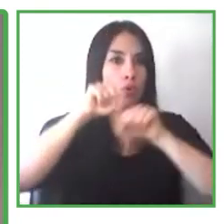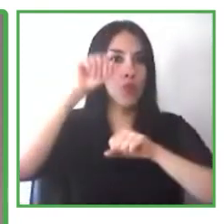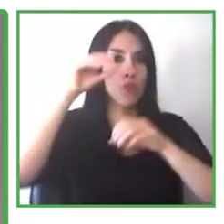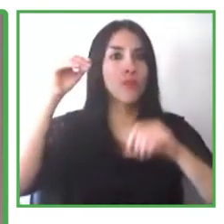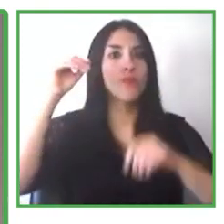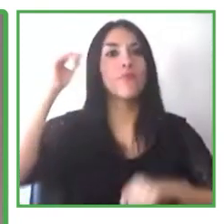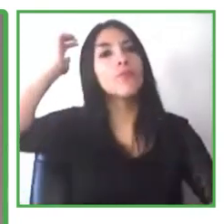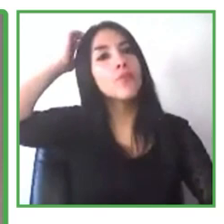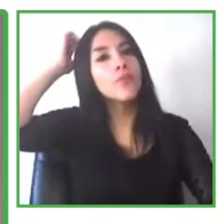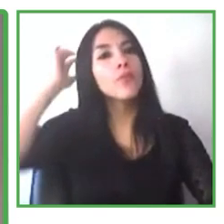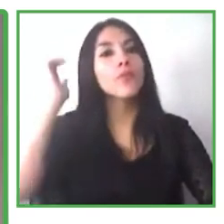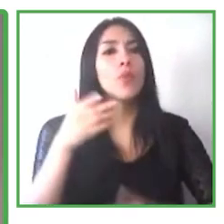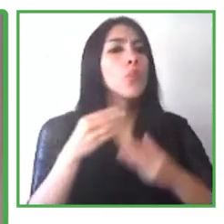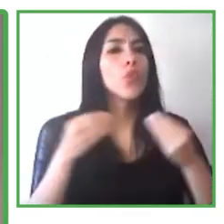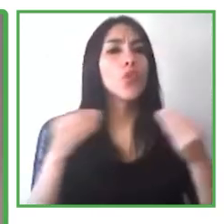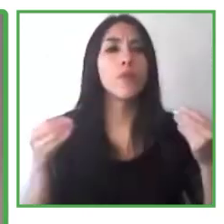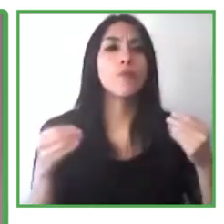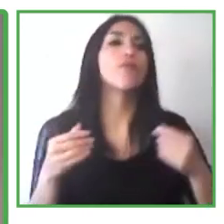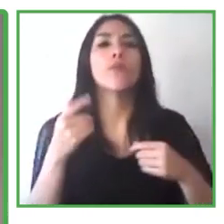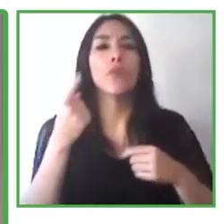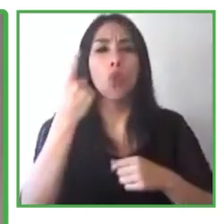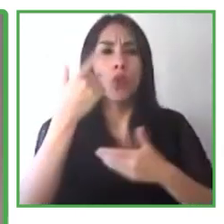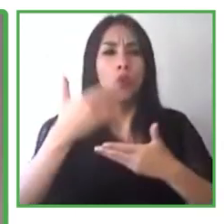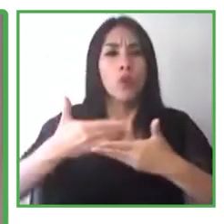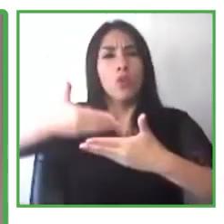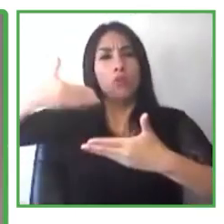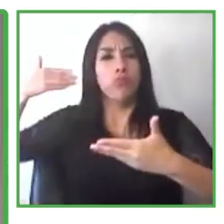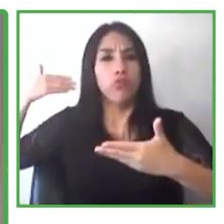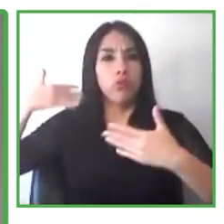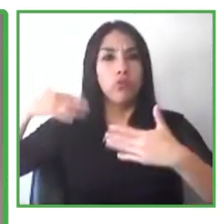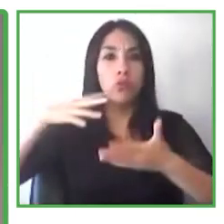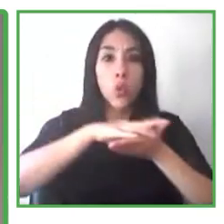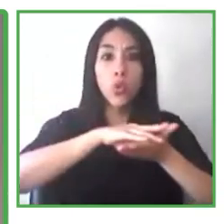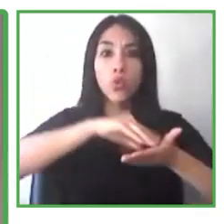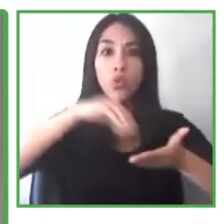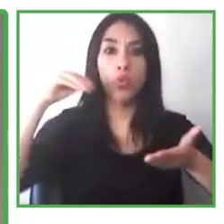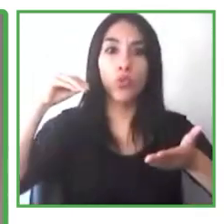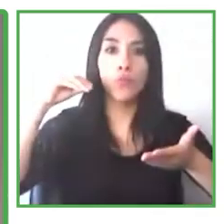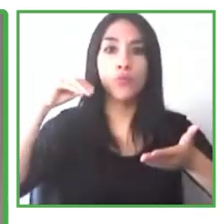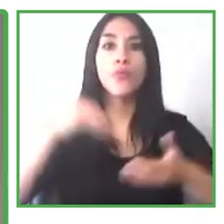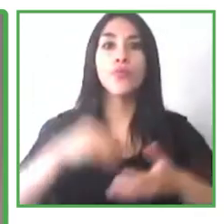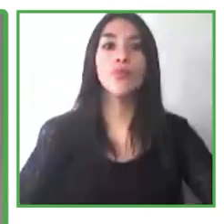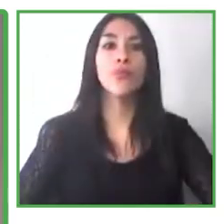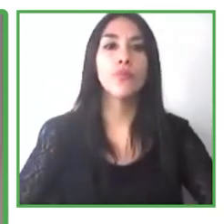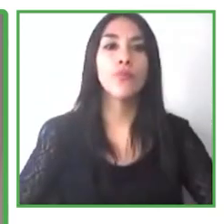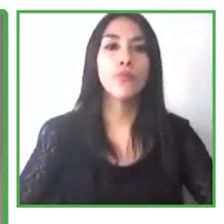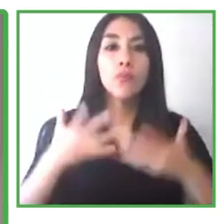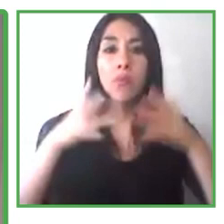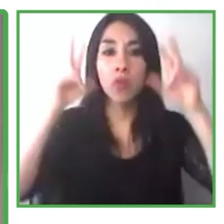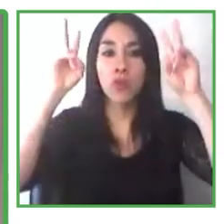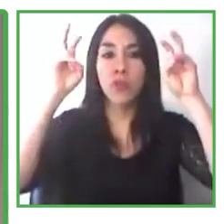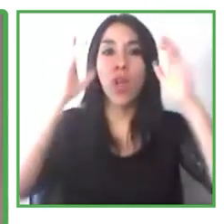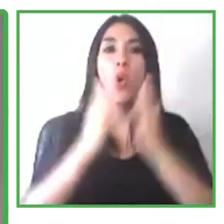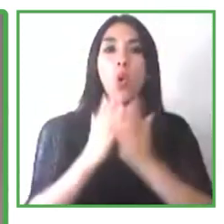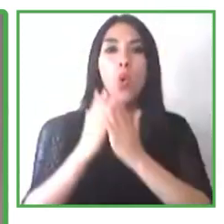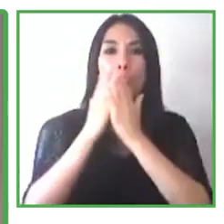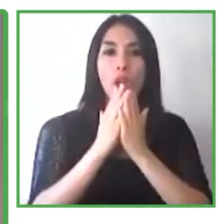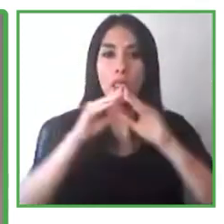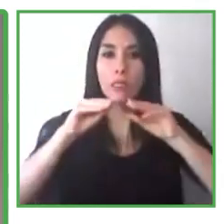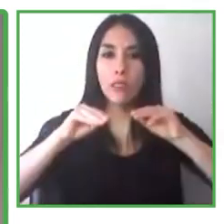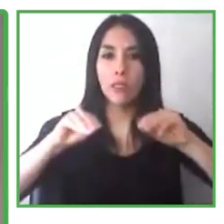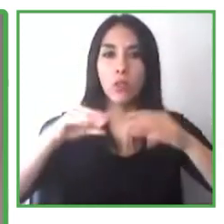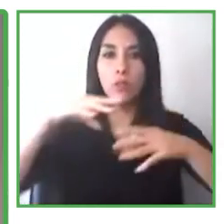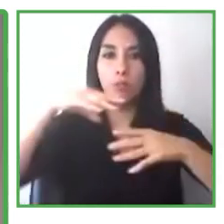en proyectos sociales en toda la región, particularmente aquellos que tienen que ver con educación inclusiva. Así que es perfecto el